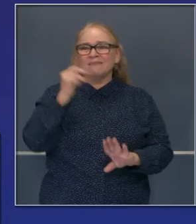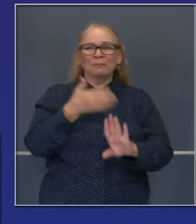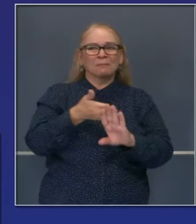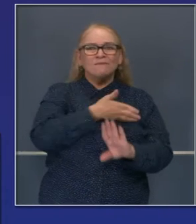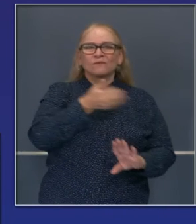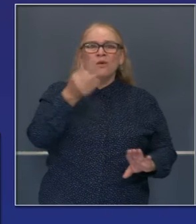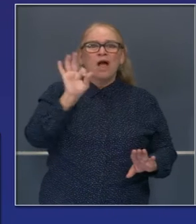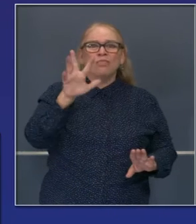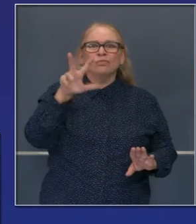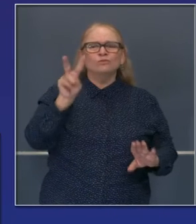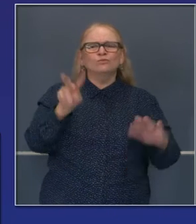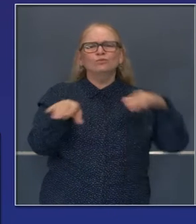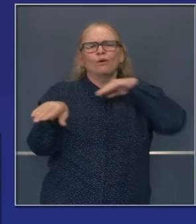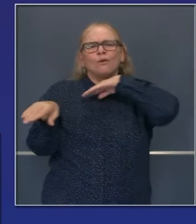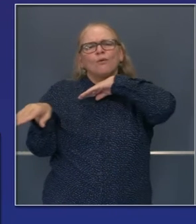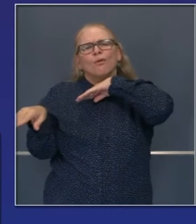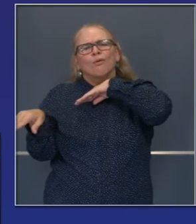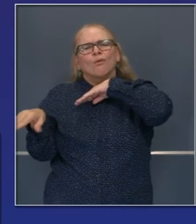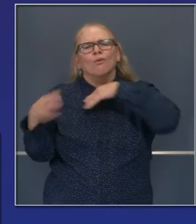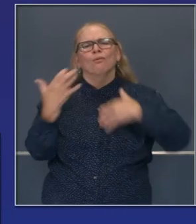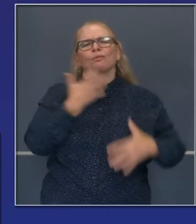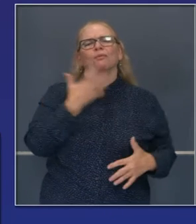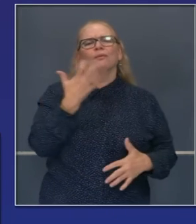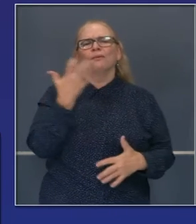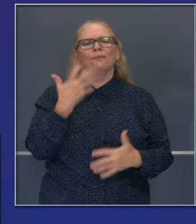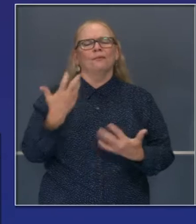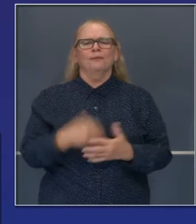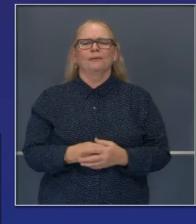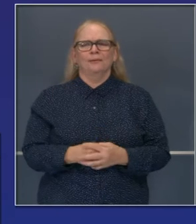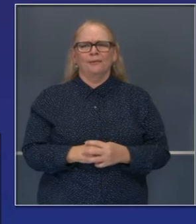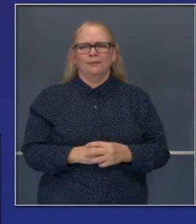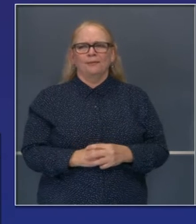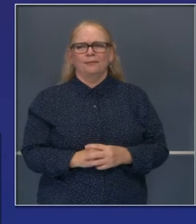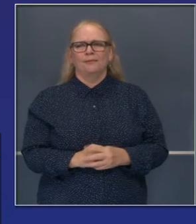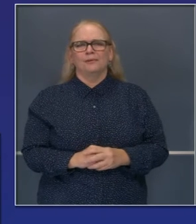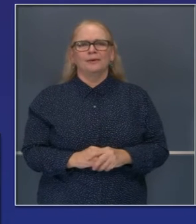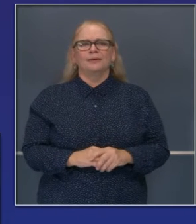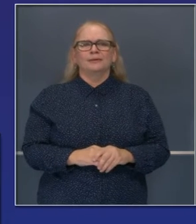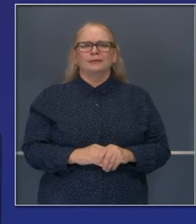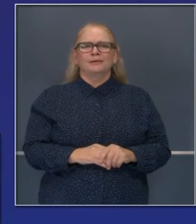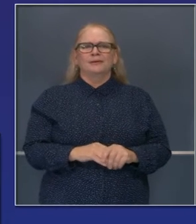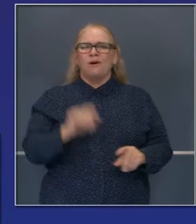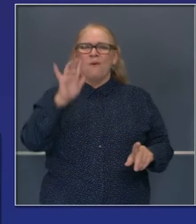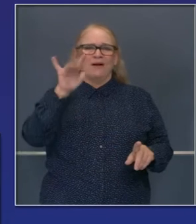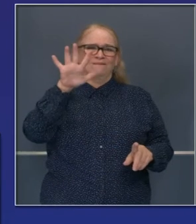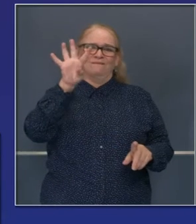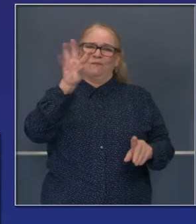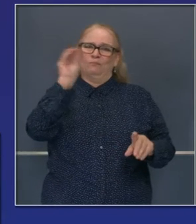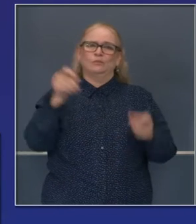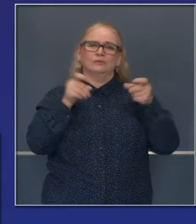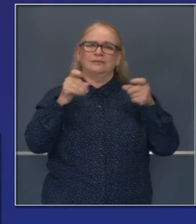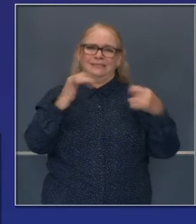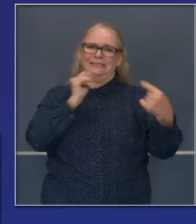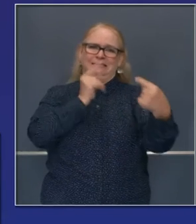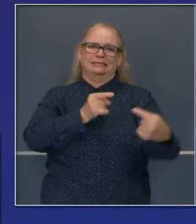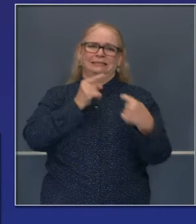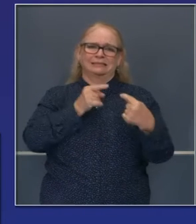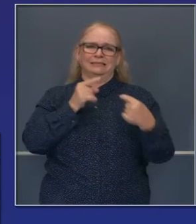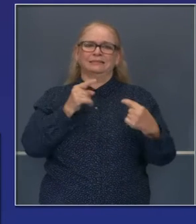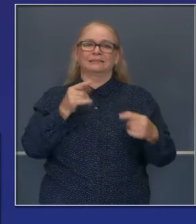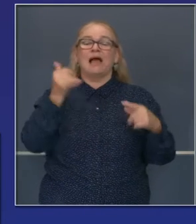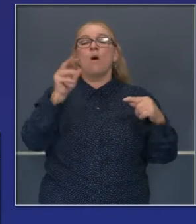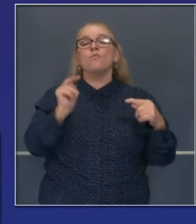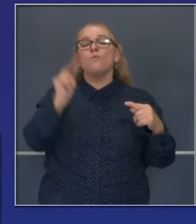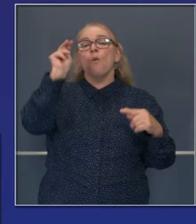más incendios que en los primeros 30 años del siglo. Y hablando de otro complejo, el